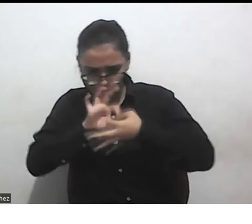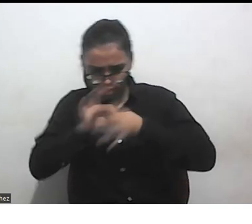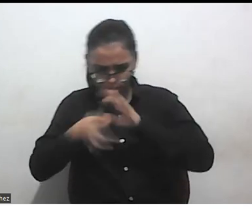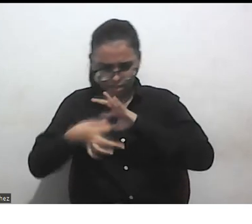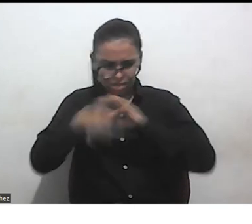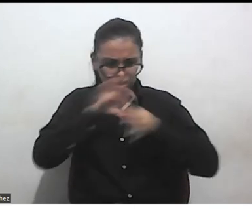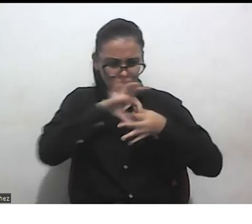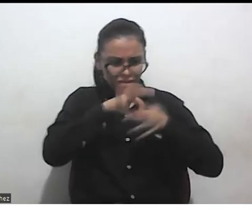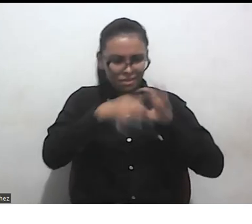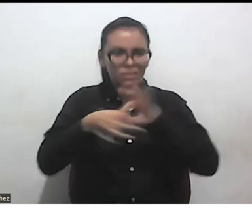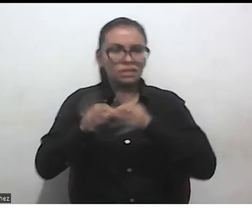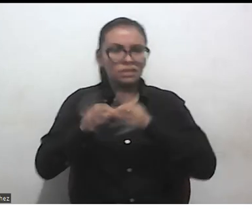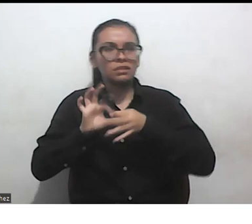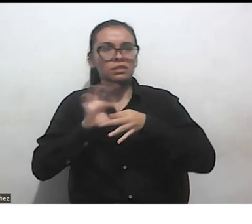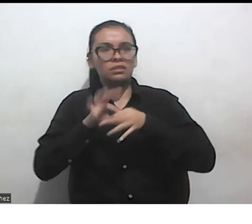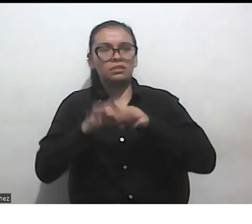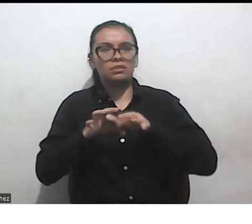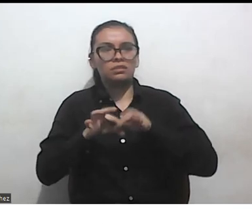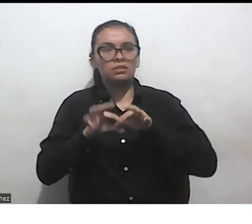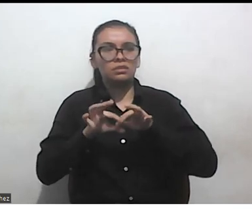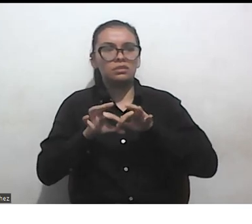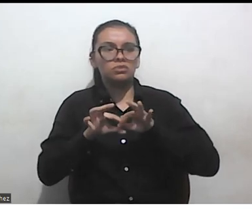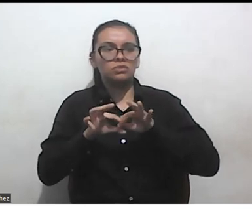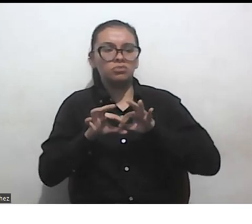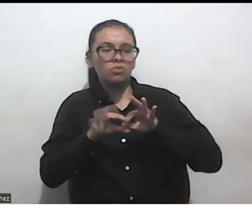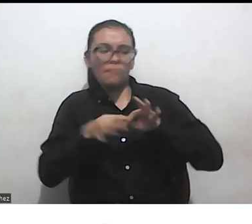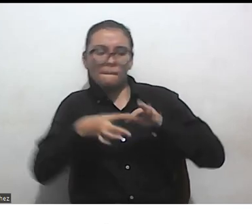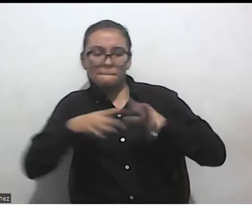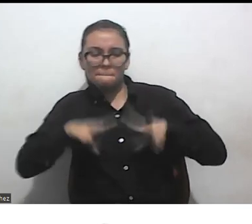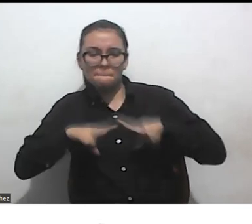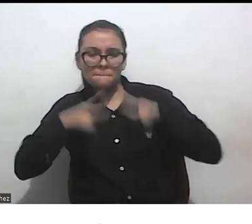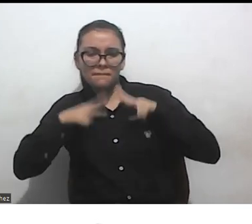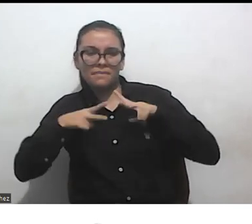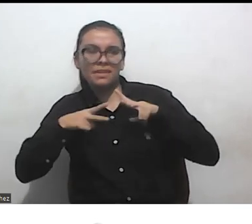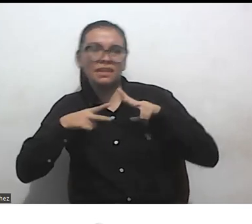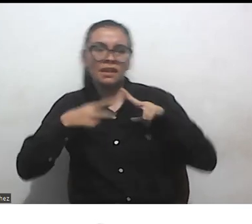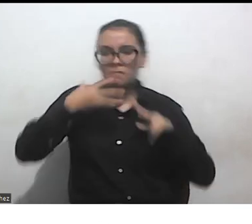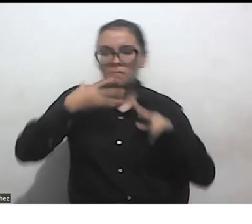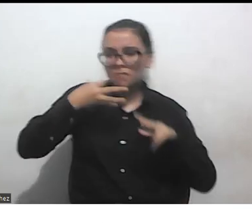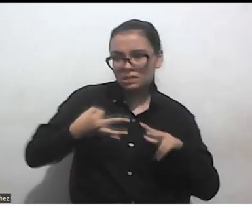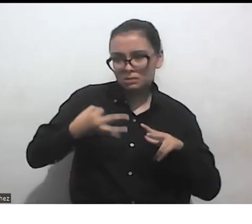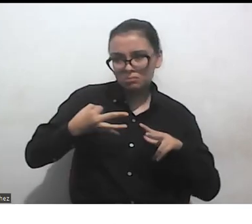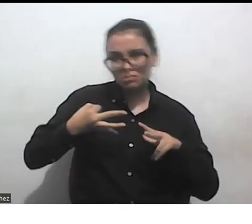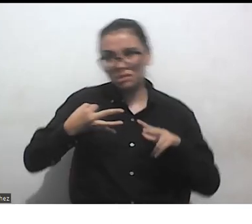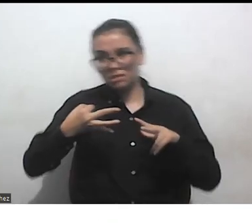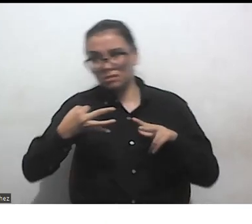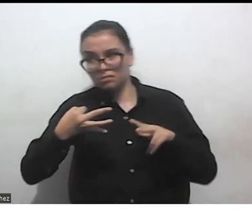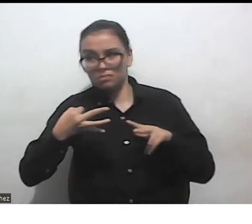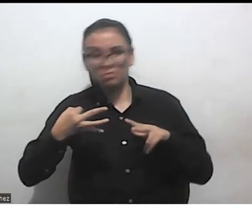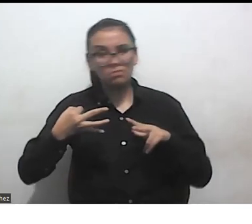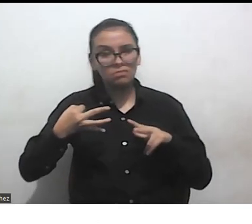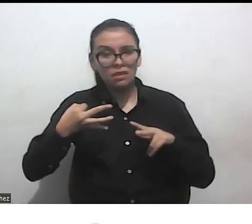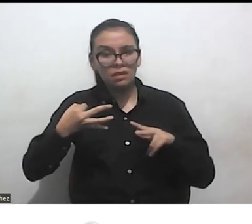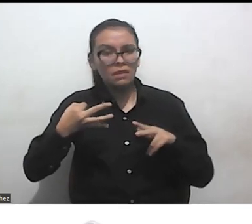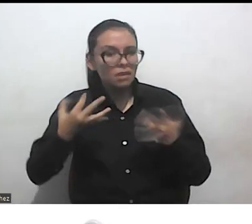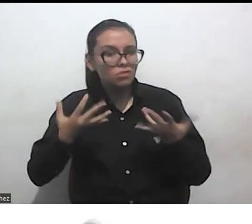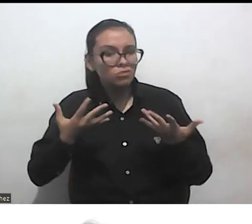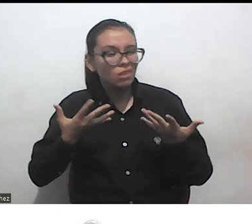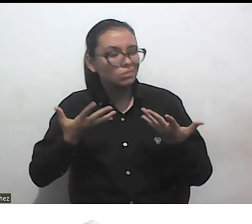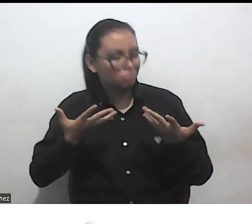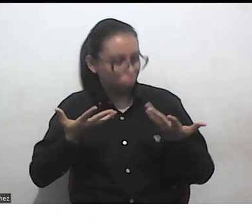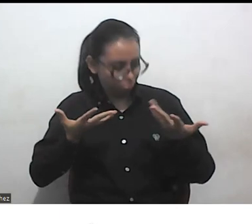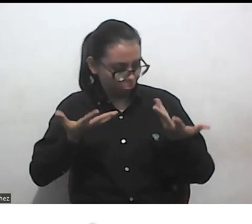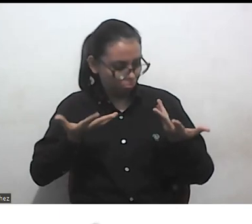realidades vividas, pero cuando entramos justamente a esa fluidez